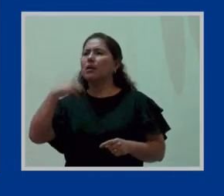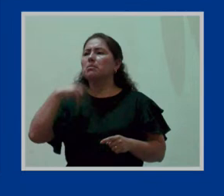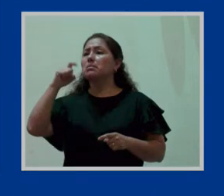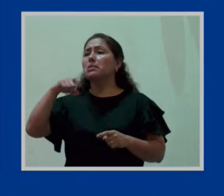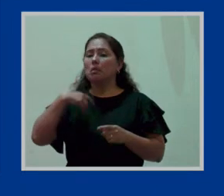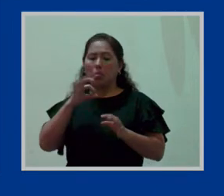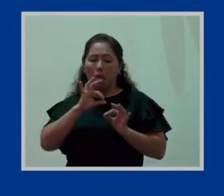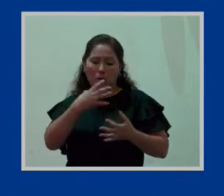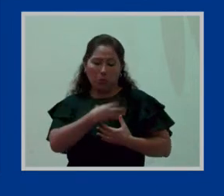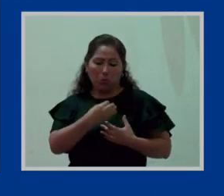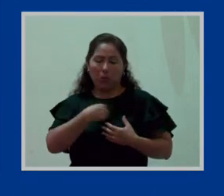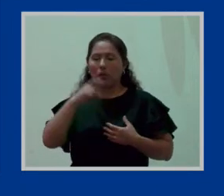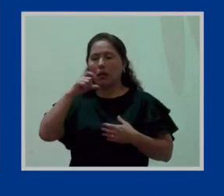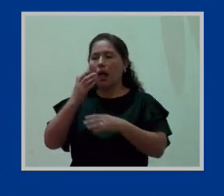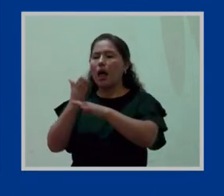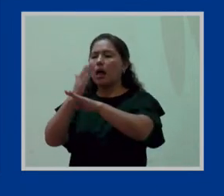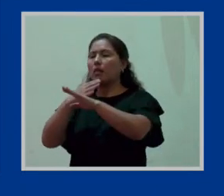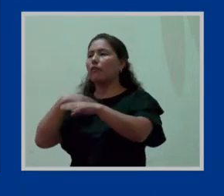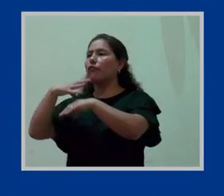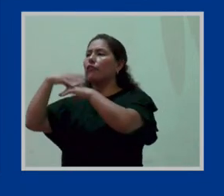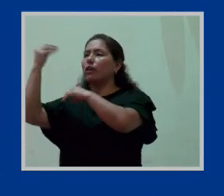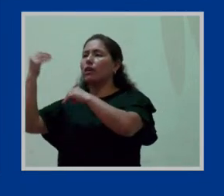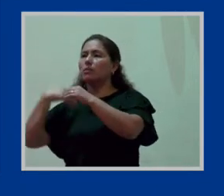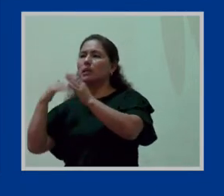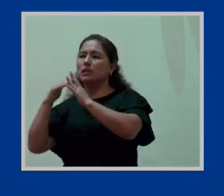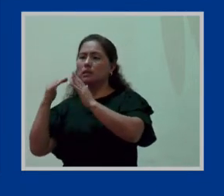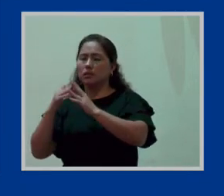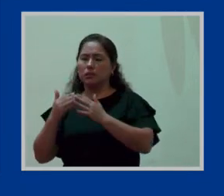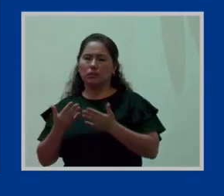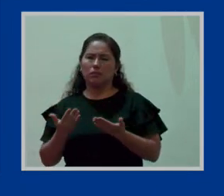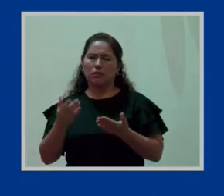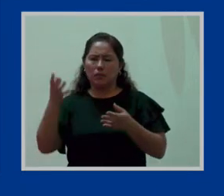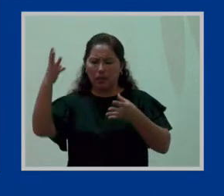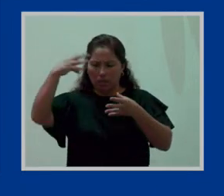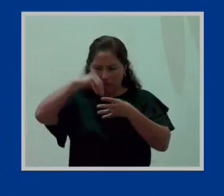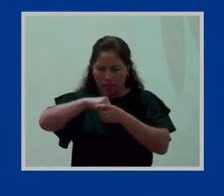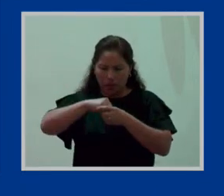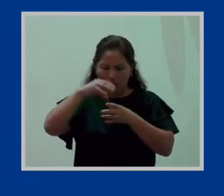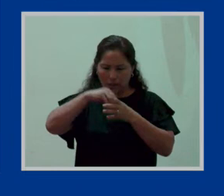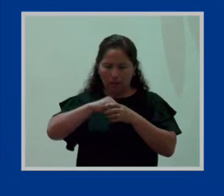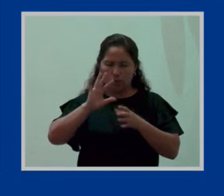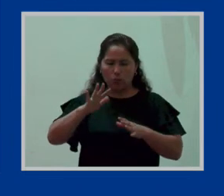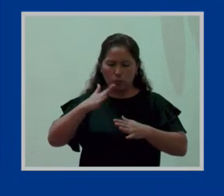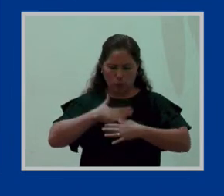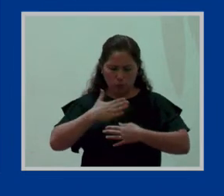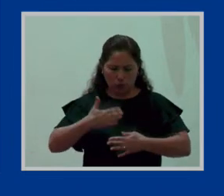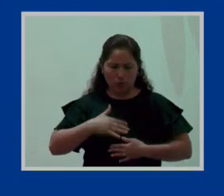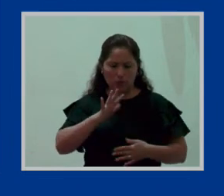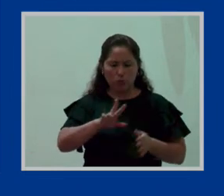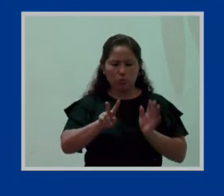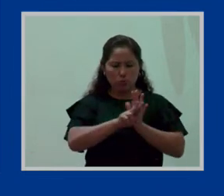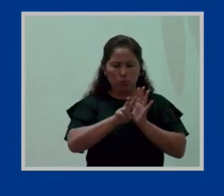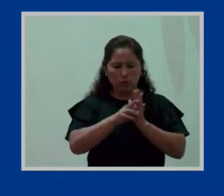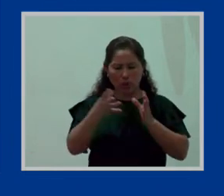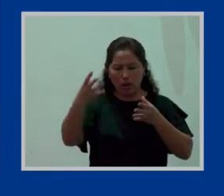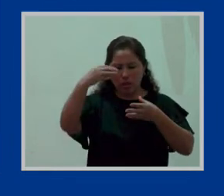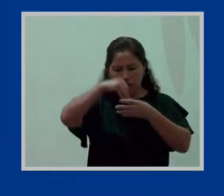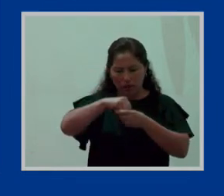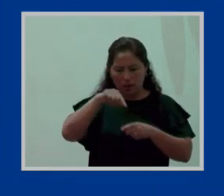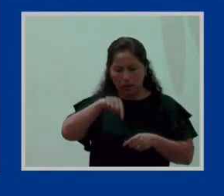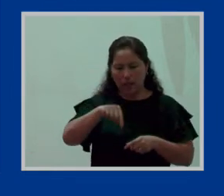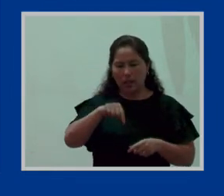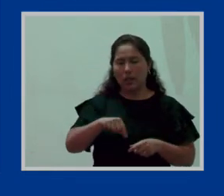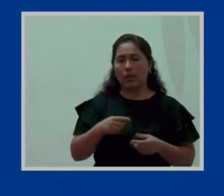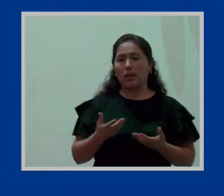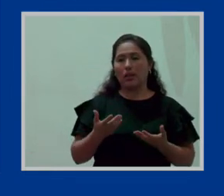un derecho adquirido en función a la trabajadora como tal no es en función a lo que su organismo y su voluntad o sea en la práctica